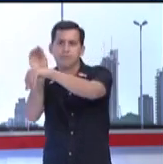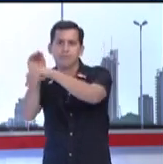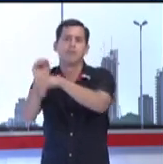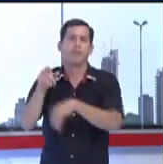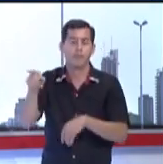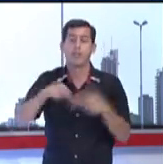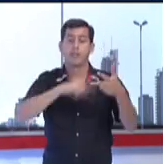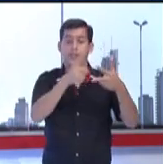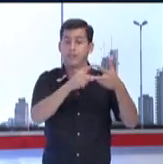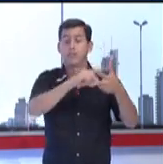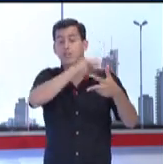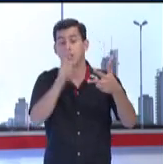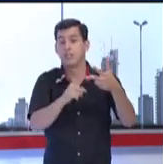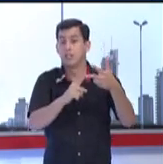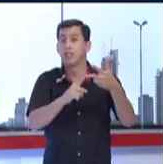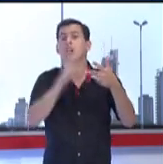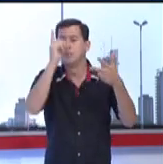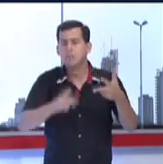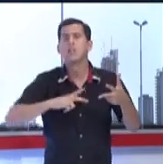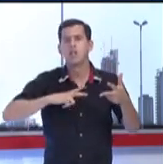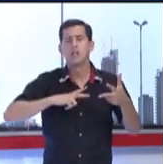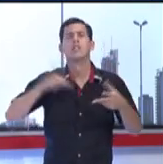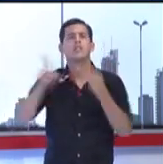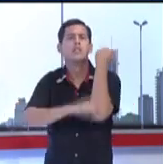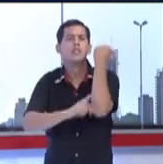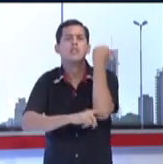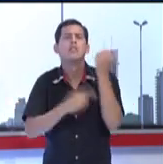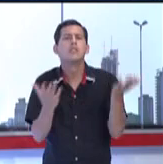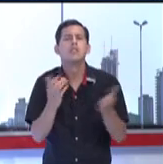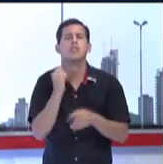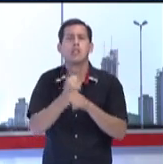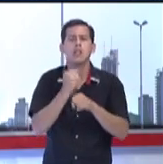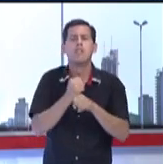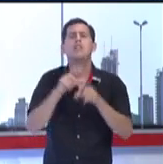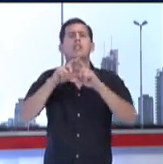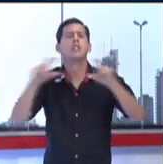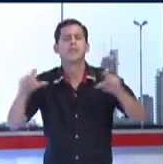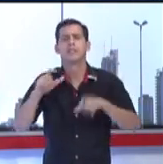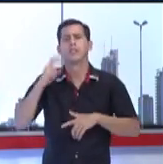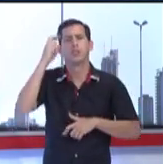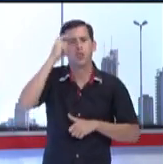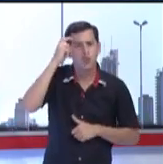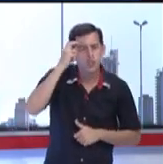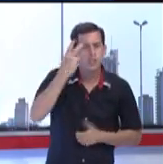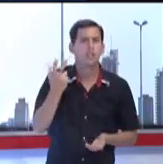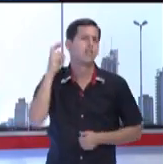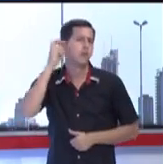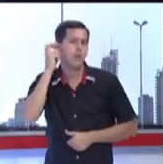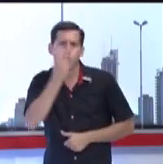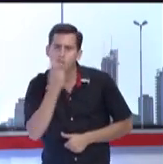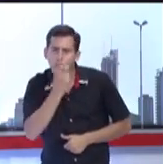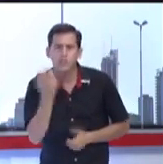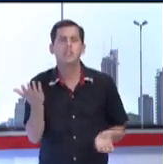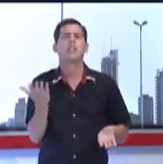servicio externo, en donde trabajamos con psicología, con fonodiología, con